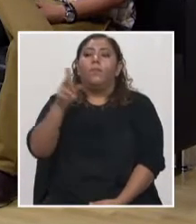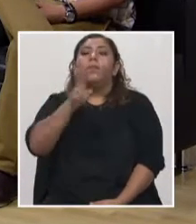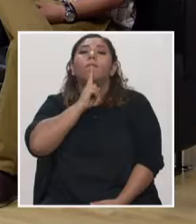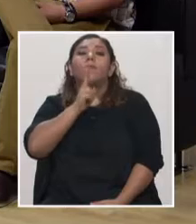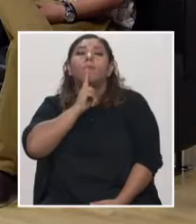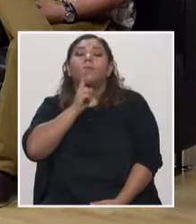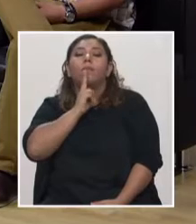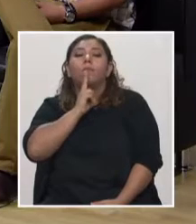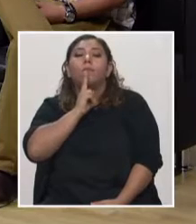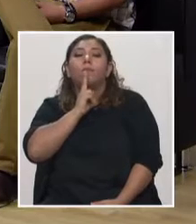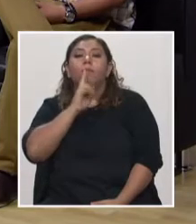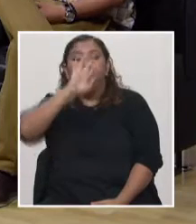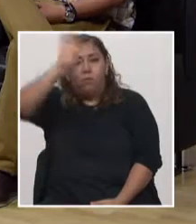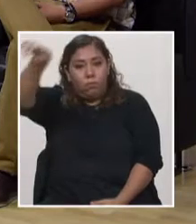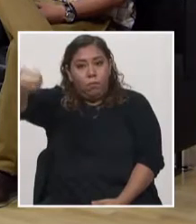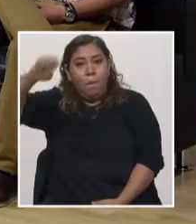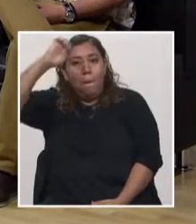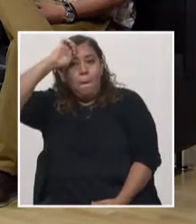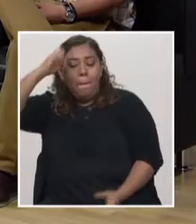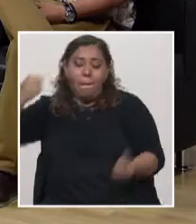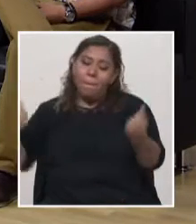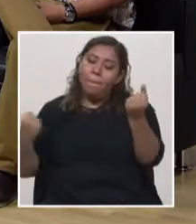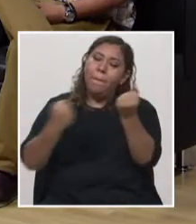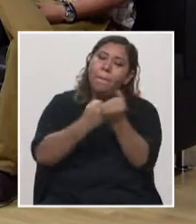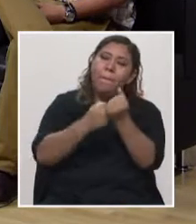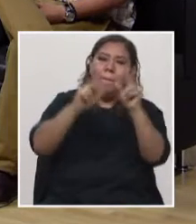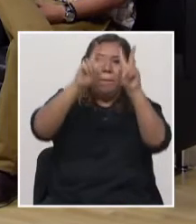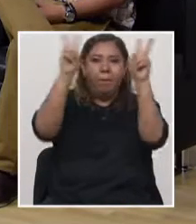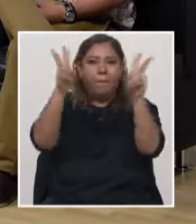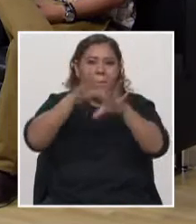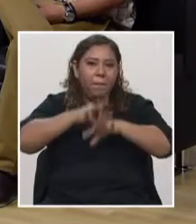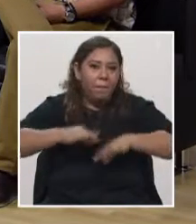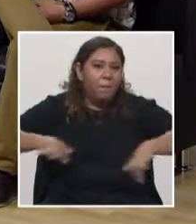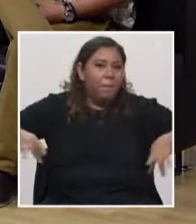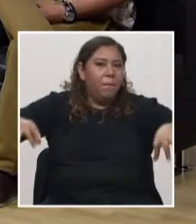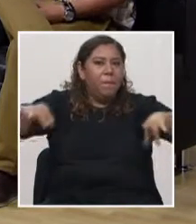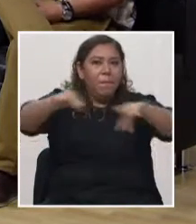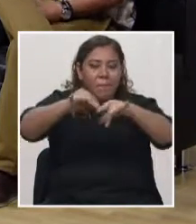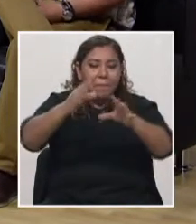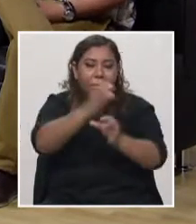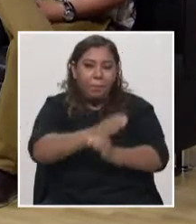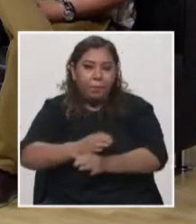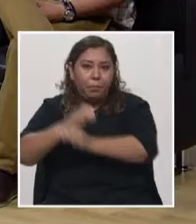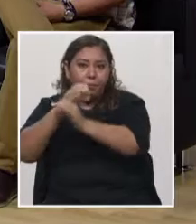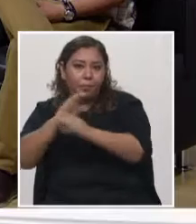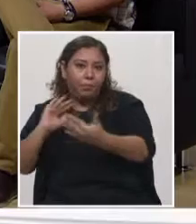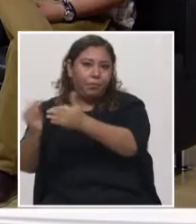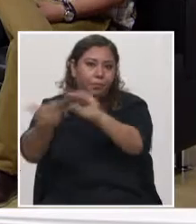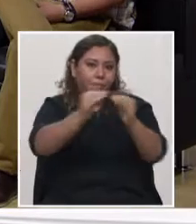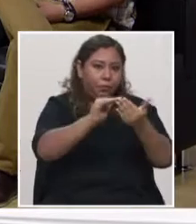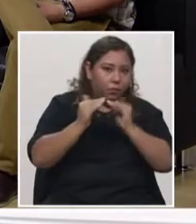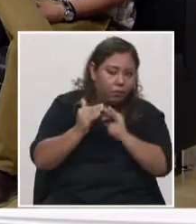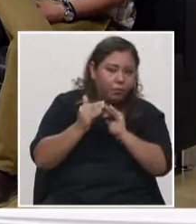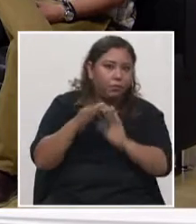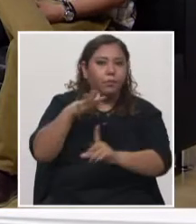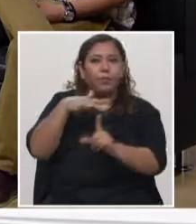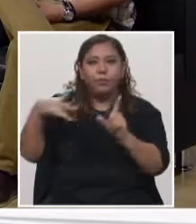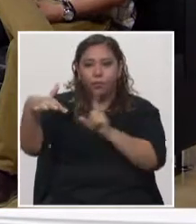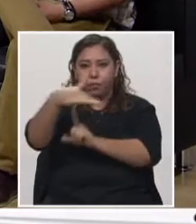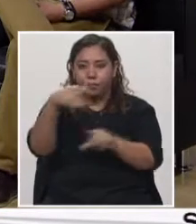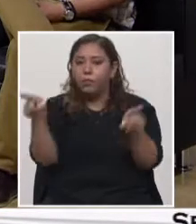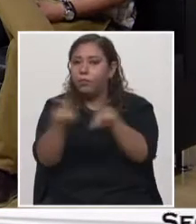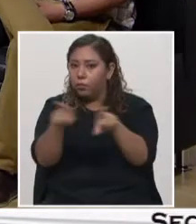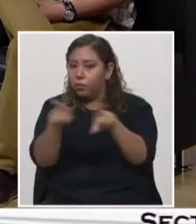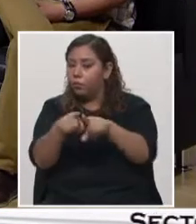es responsable, la minería que es solidaria con el ambiente y con las comunidades. Esa es la minería que el ingenio